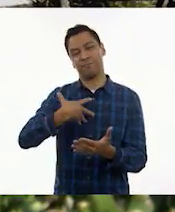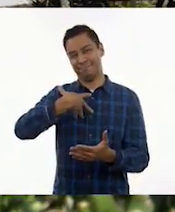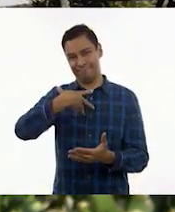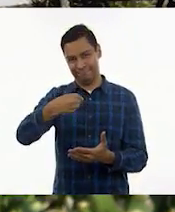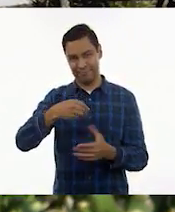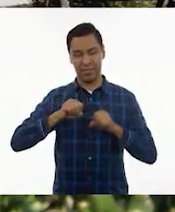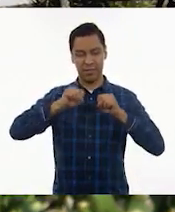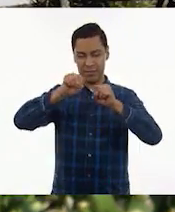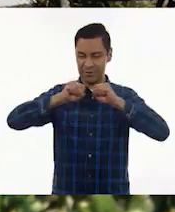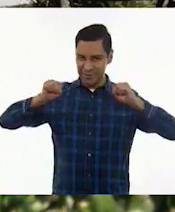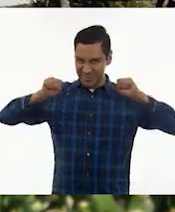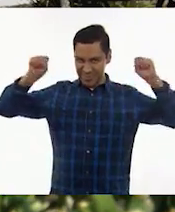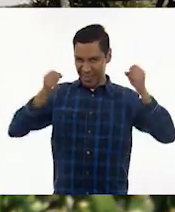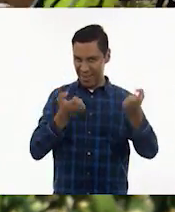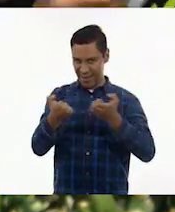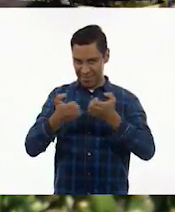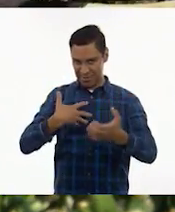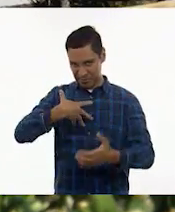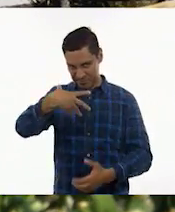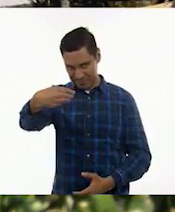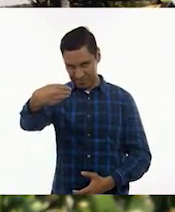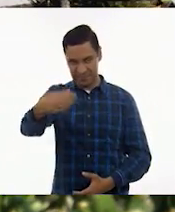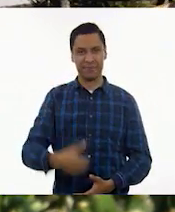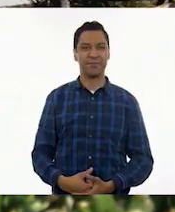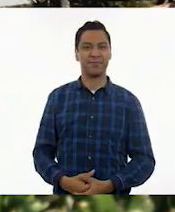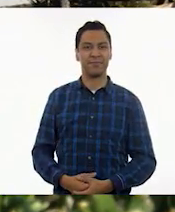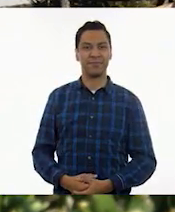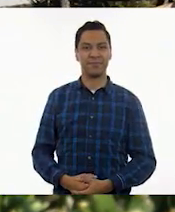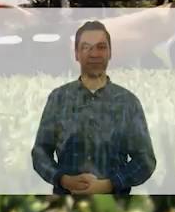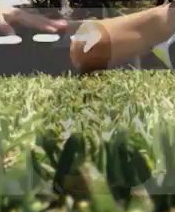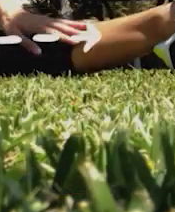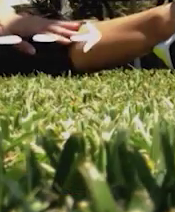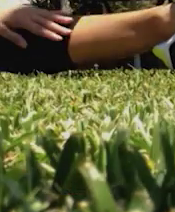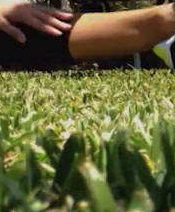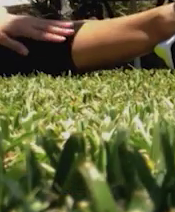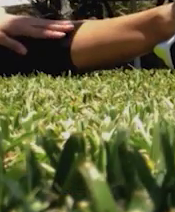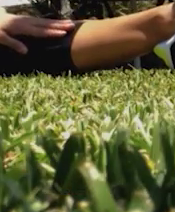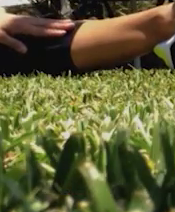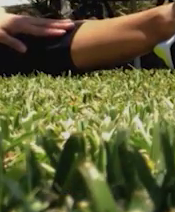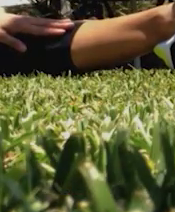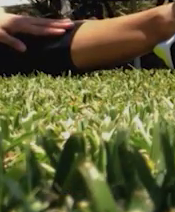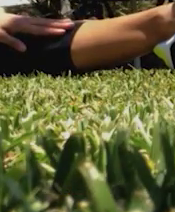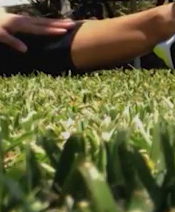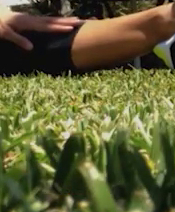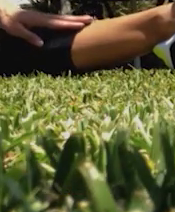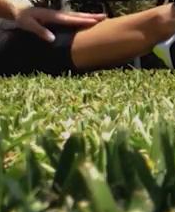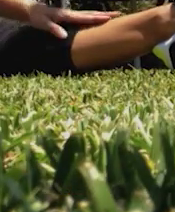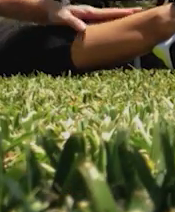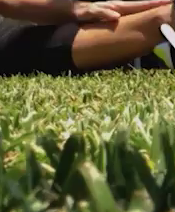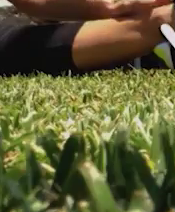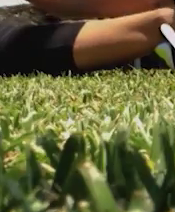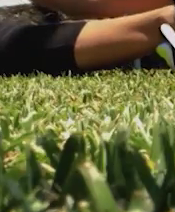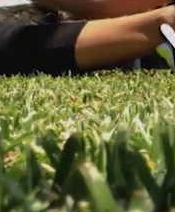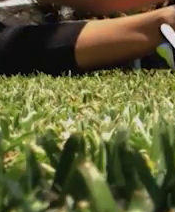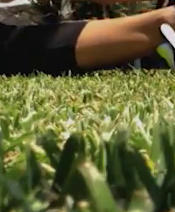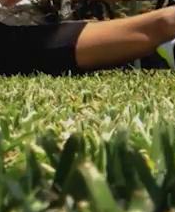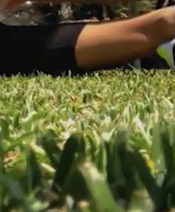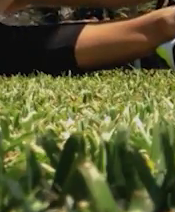empezar. Vamos a estirar las piernas, un poco abiertas. Y vamos a ir primero hacia un lado.